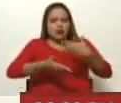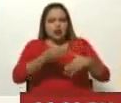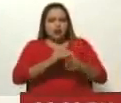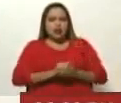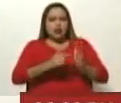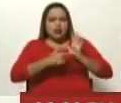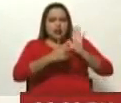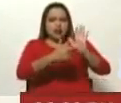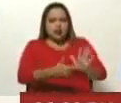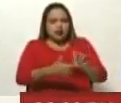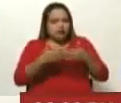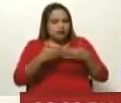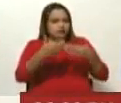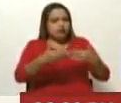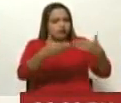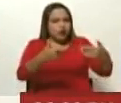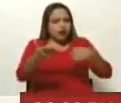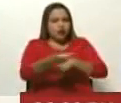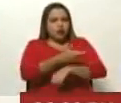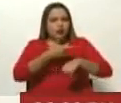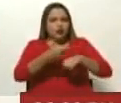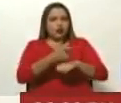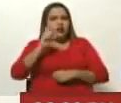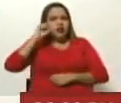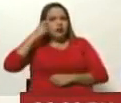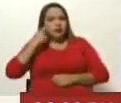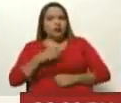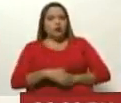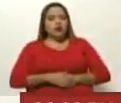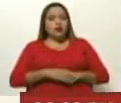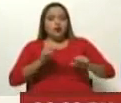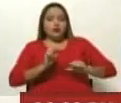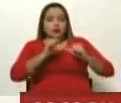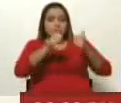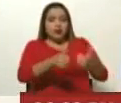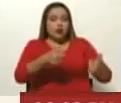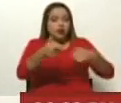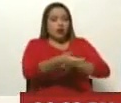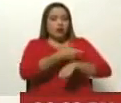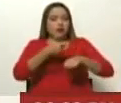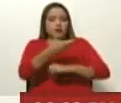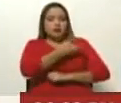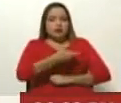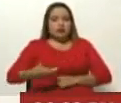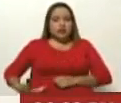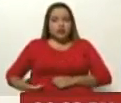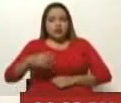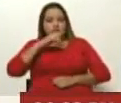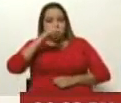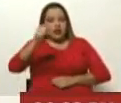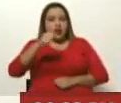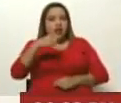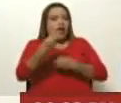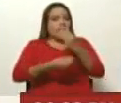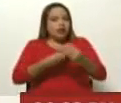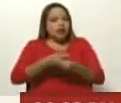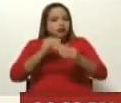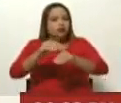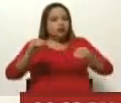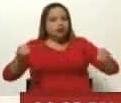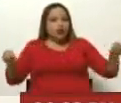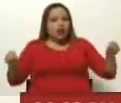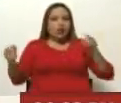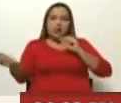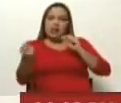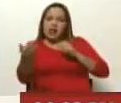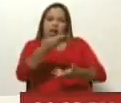perseverancia del gobierno. Bueno, recordemos que desde el comienzo el gobierno del presidente Nicolás Maduro lo ha hecho llamando al diálogo. Hay